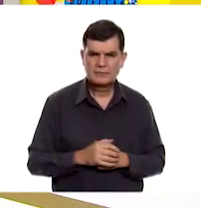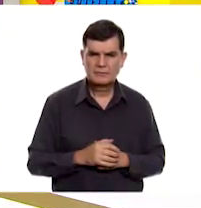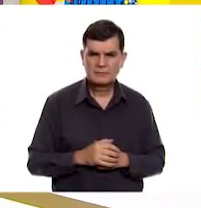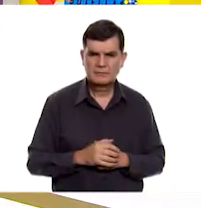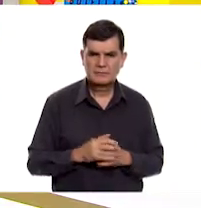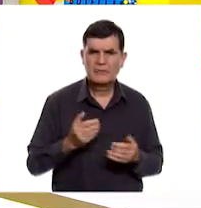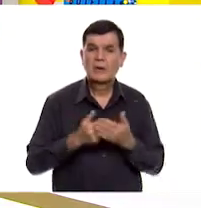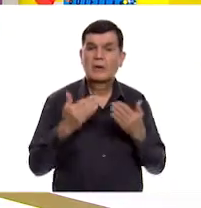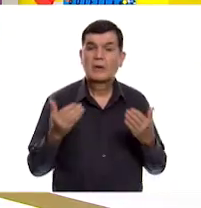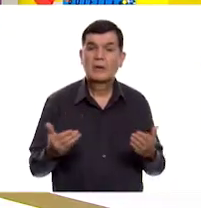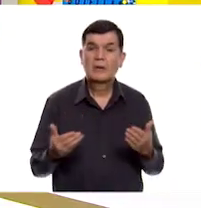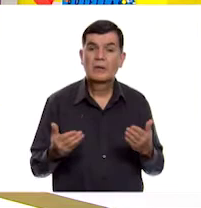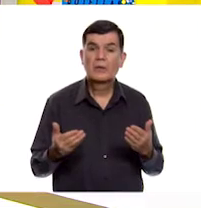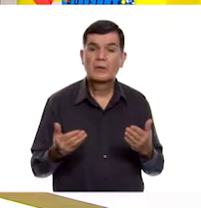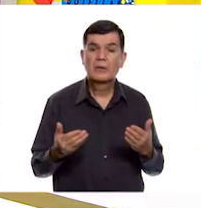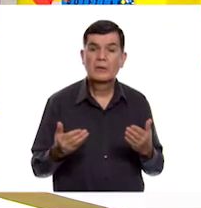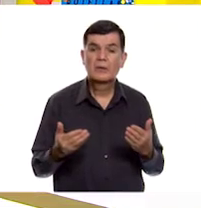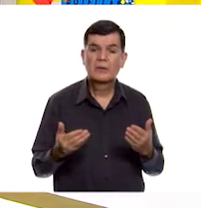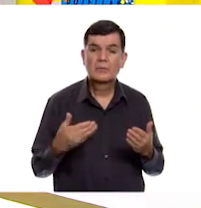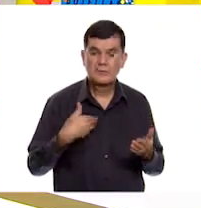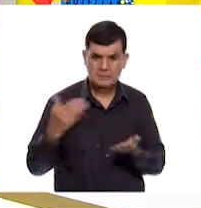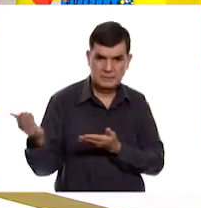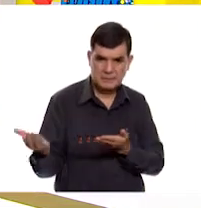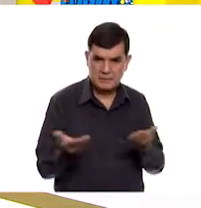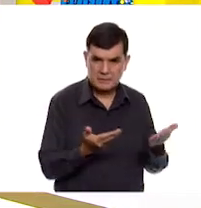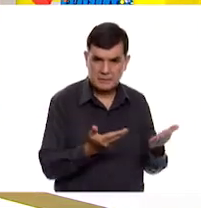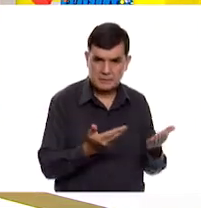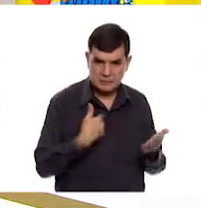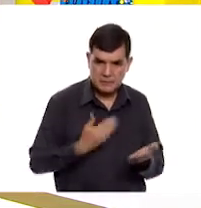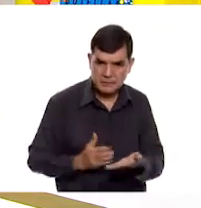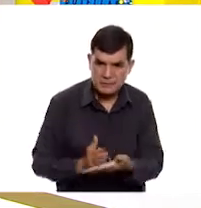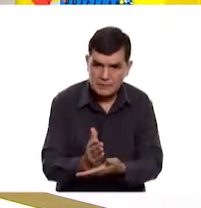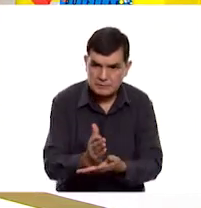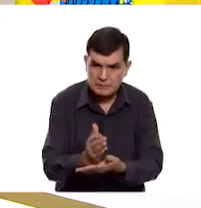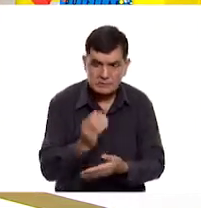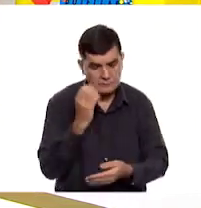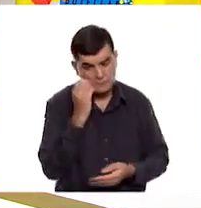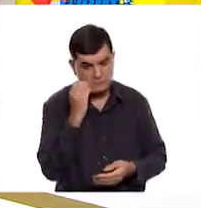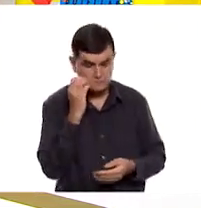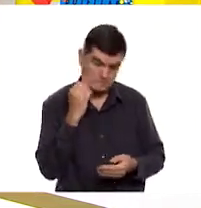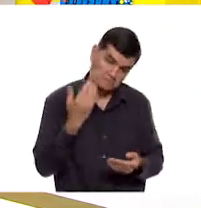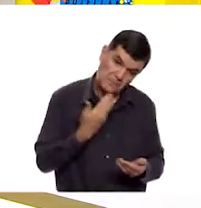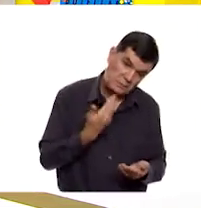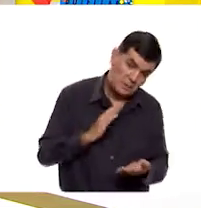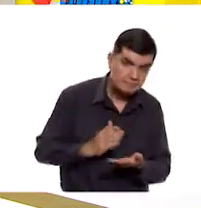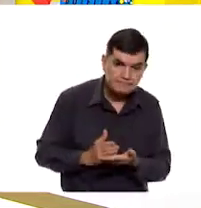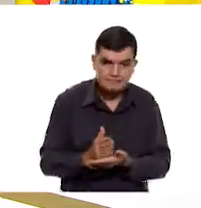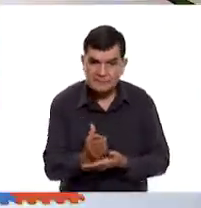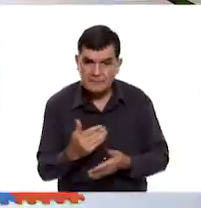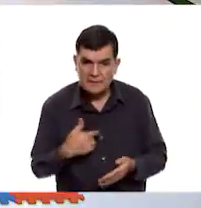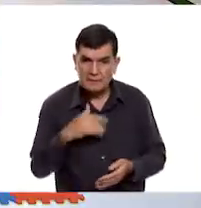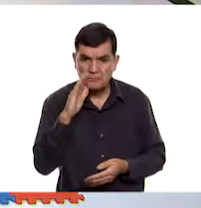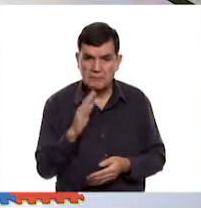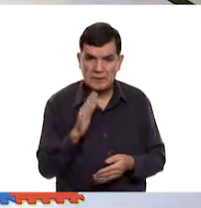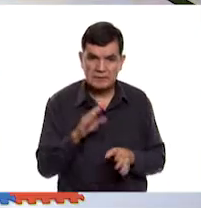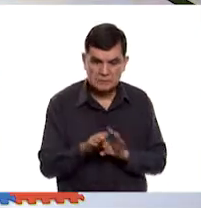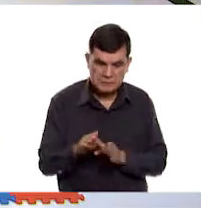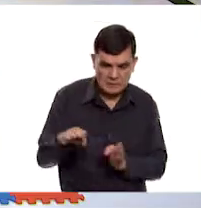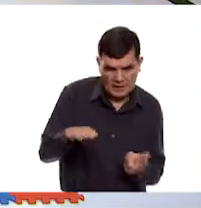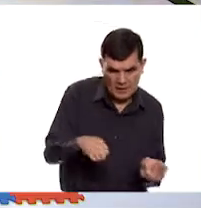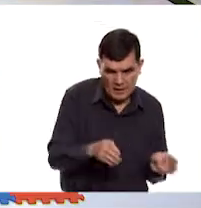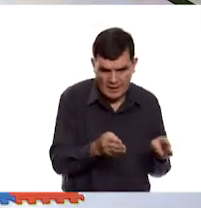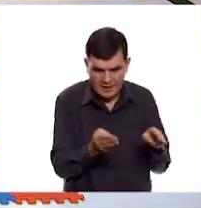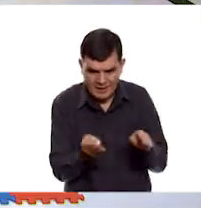Y ahora, puedes pasar adelante. Paso por él, ok, muy bien. Pasamos, ay, siento que pasé por un sendero.